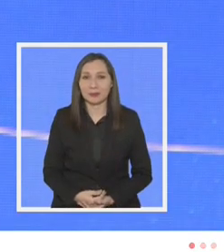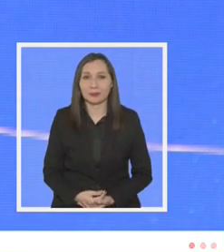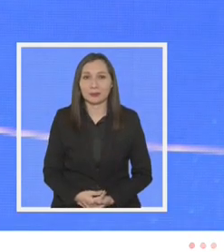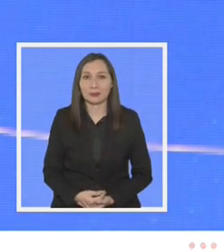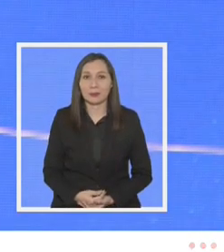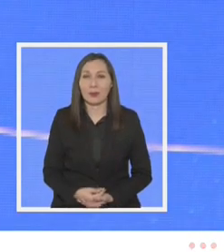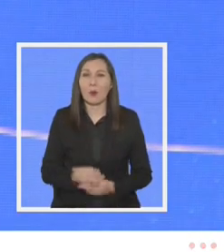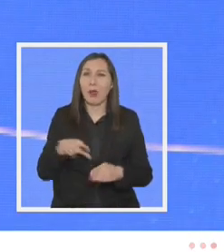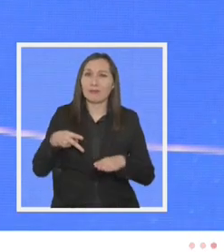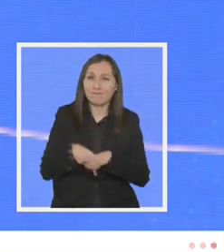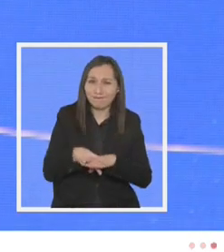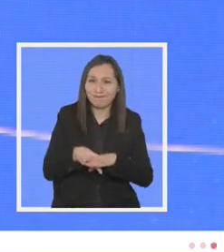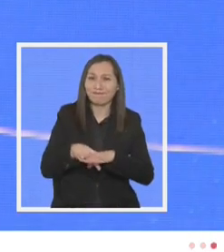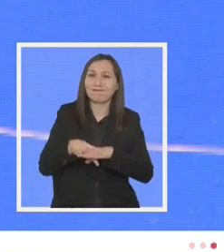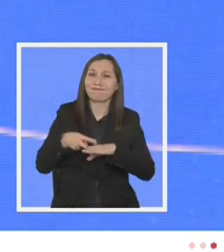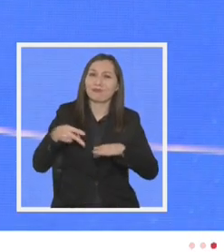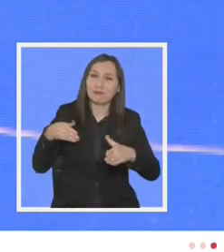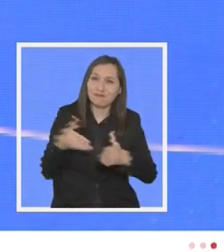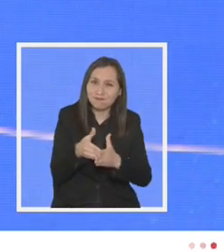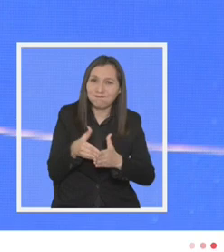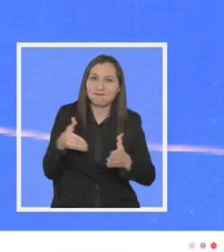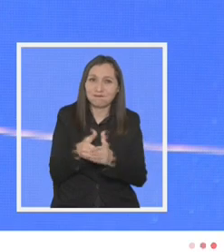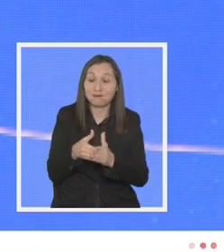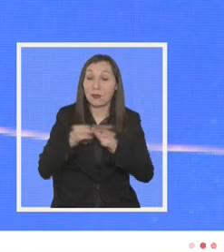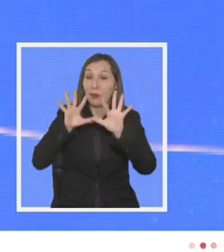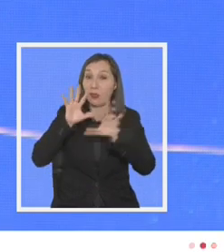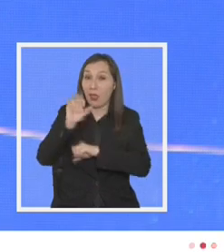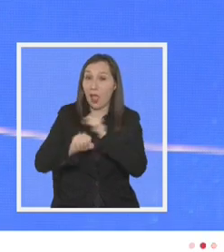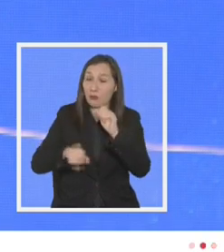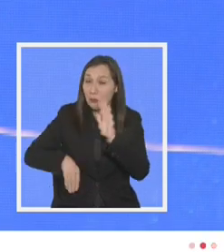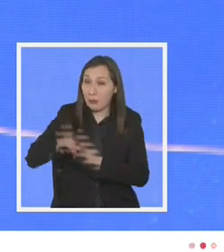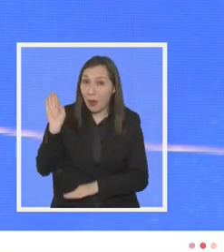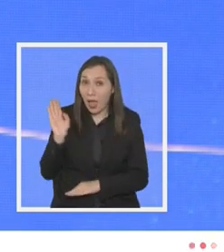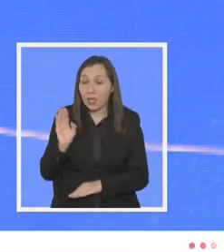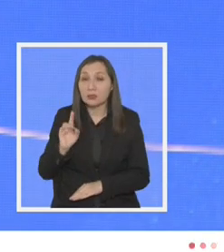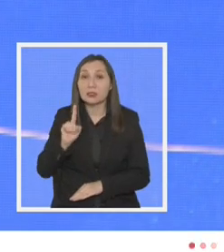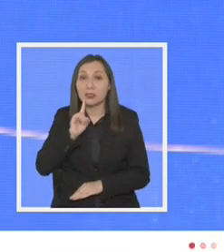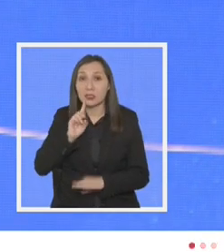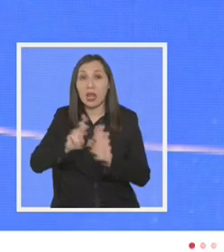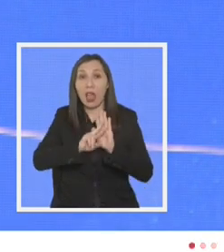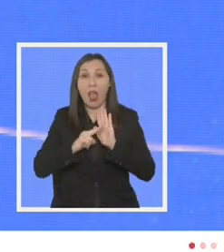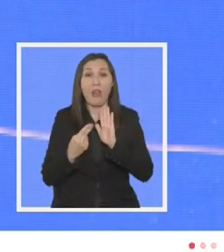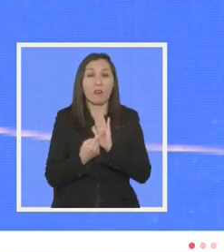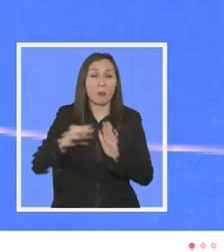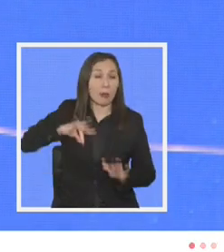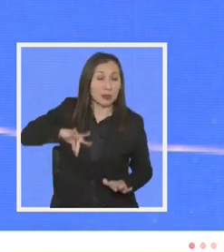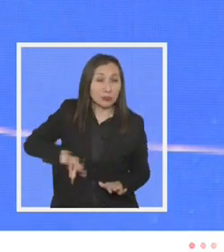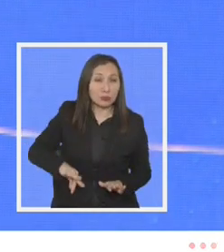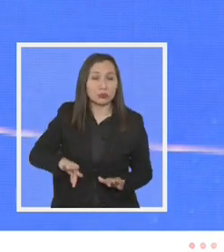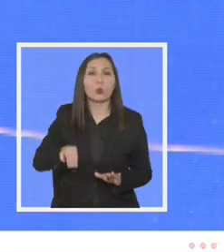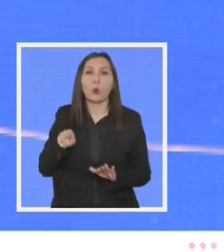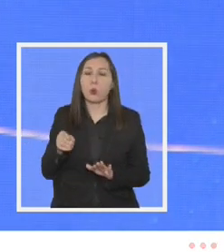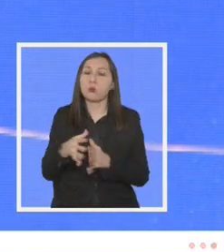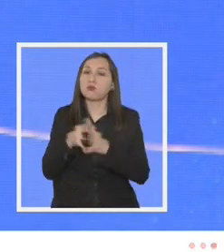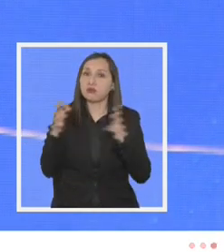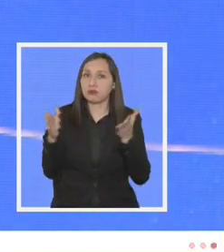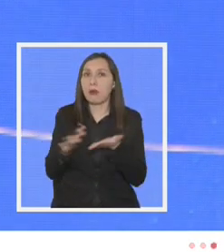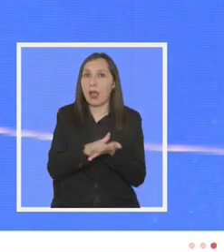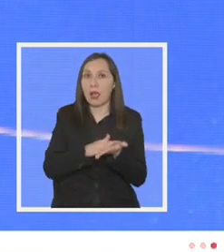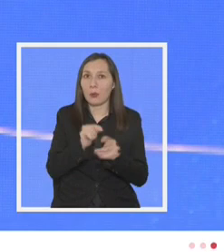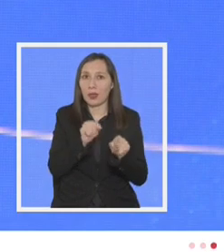la traba de más de 10 años que ha tenido la reforma de pensiones es quizás un gran ejemplo de esto